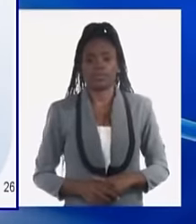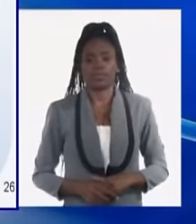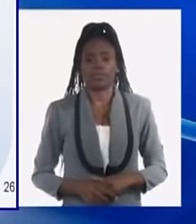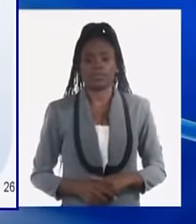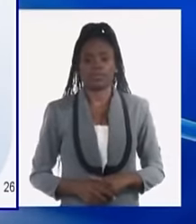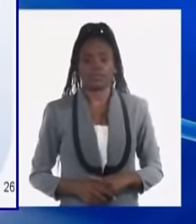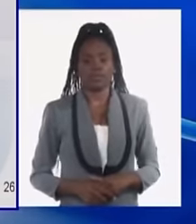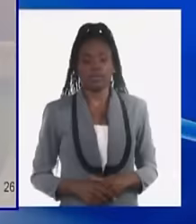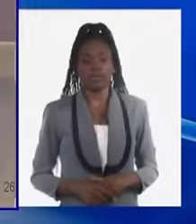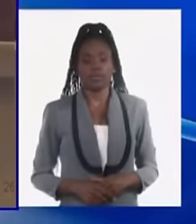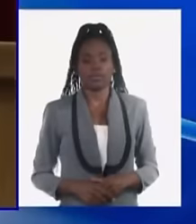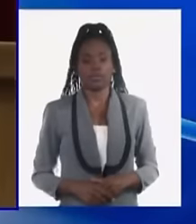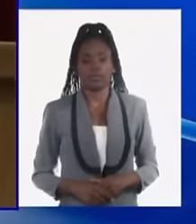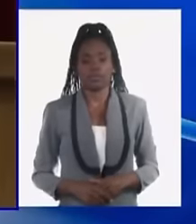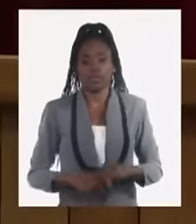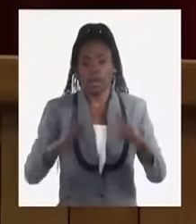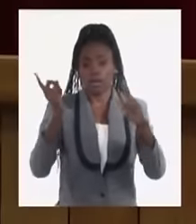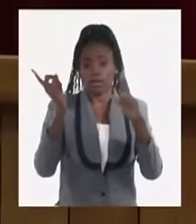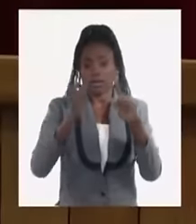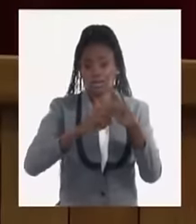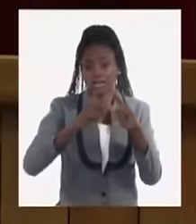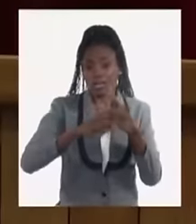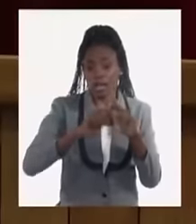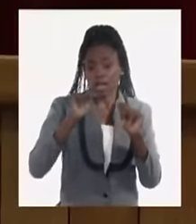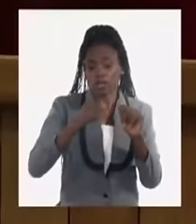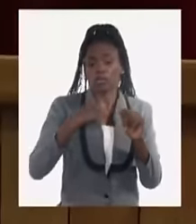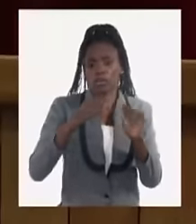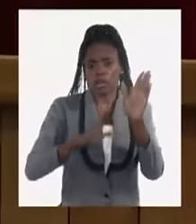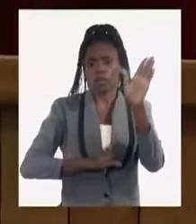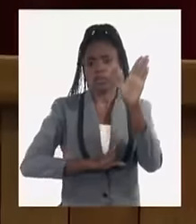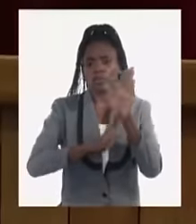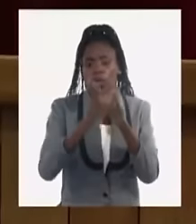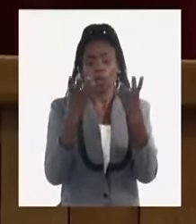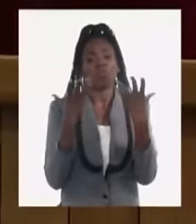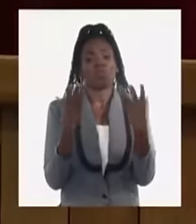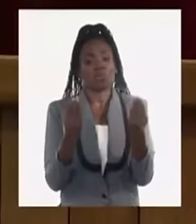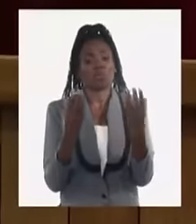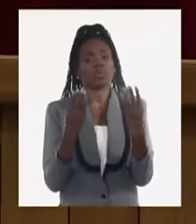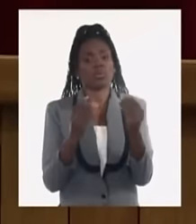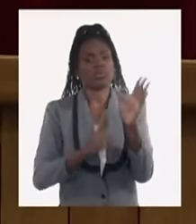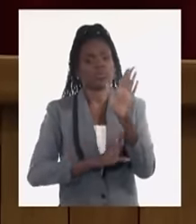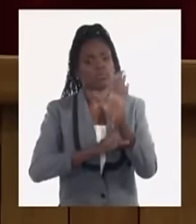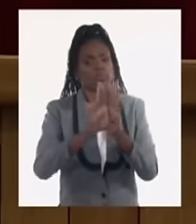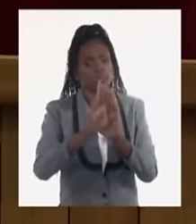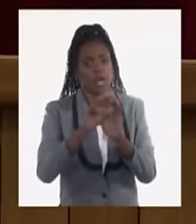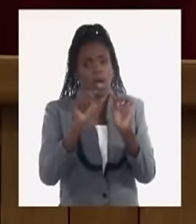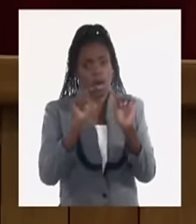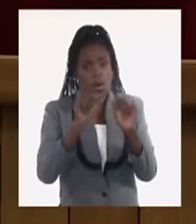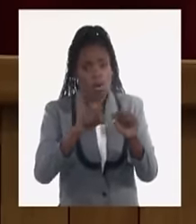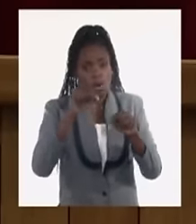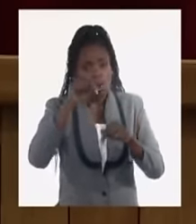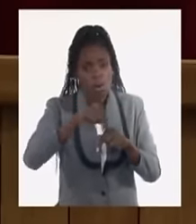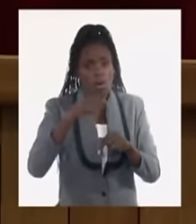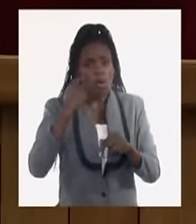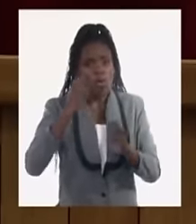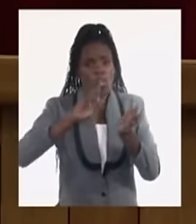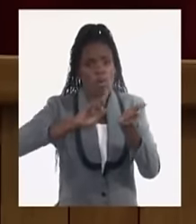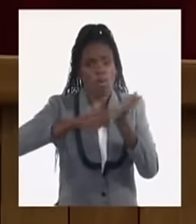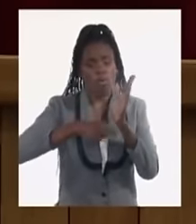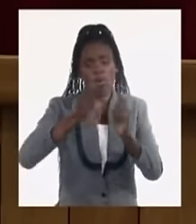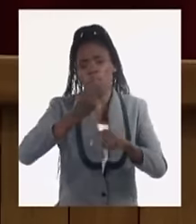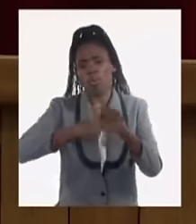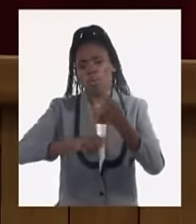en eso hemos avanzado mucho. Y tal es así que hoy se debe estar firmando un